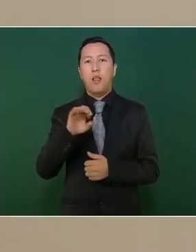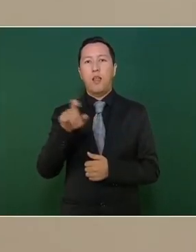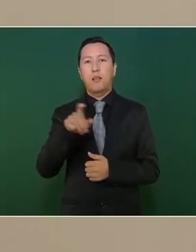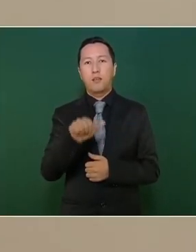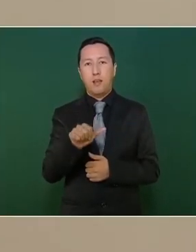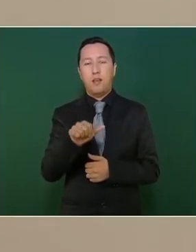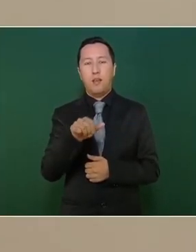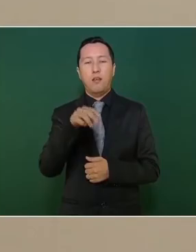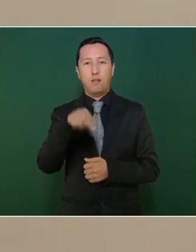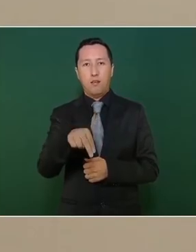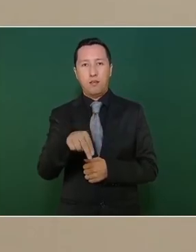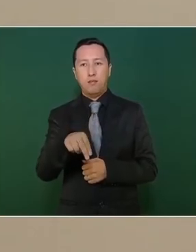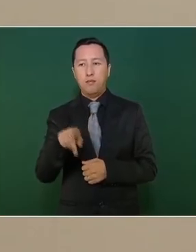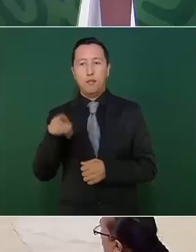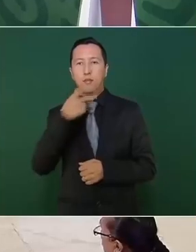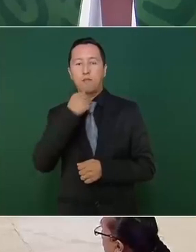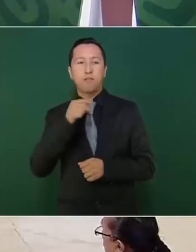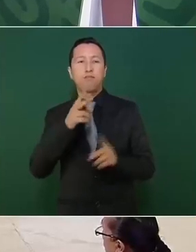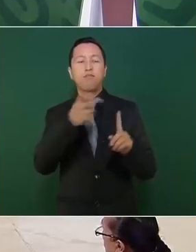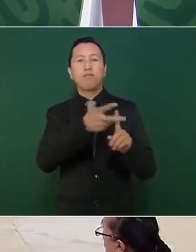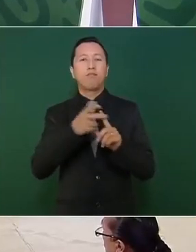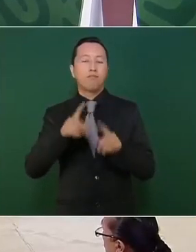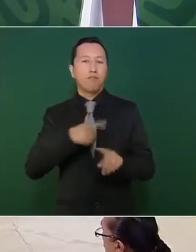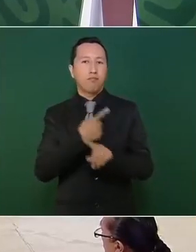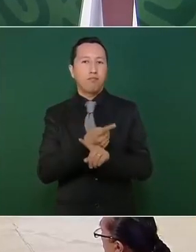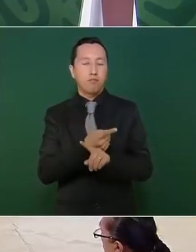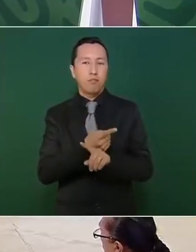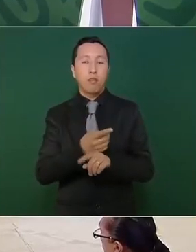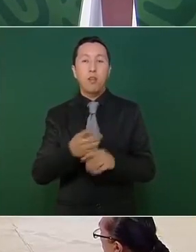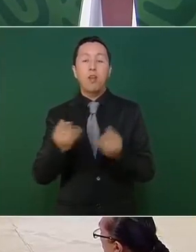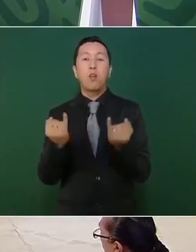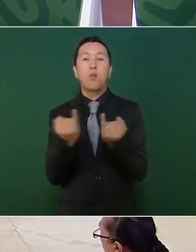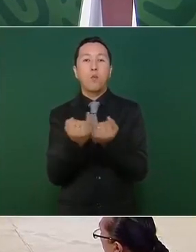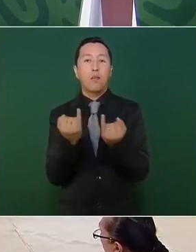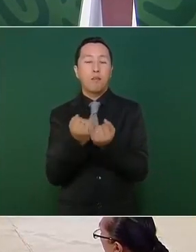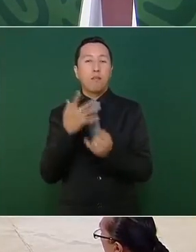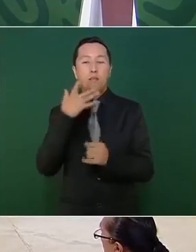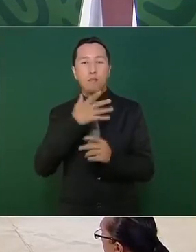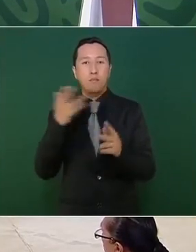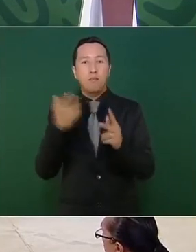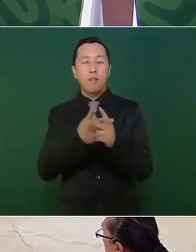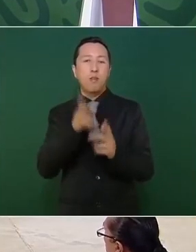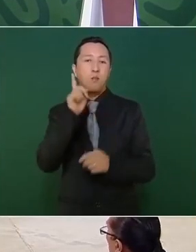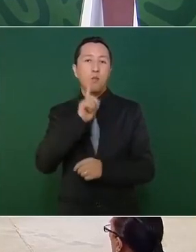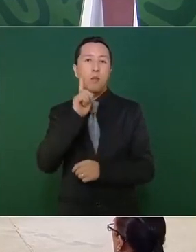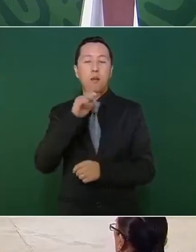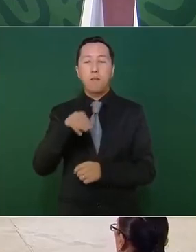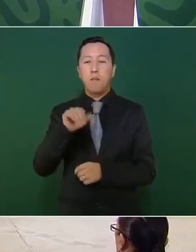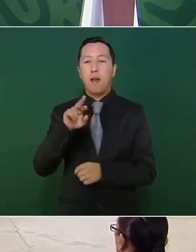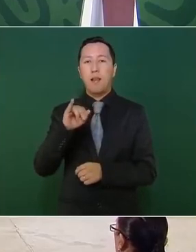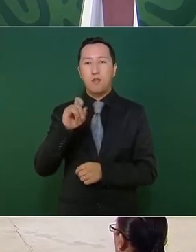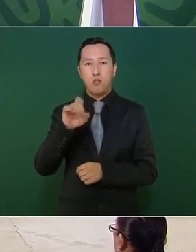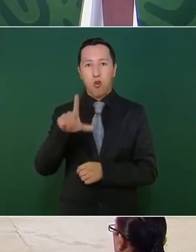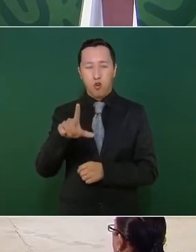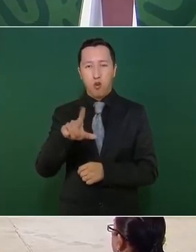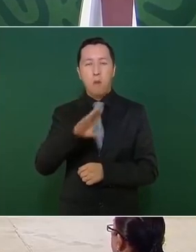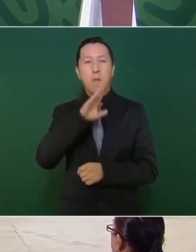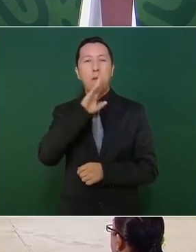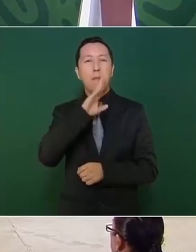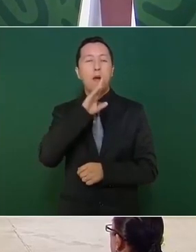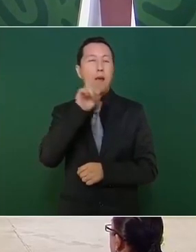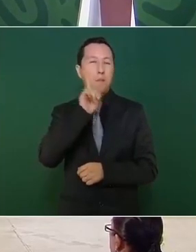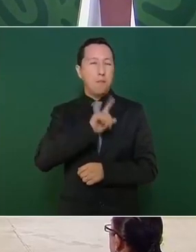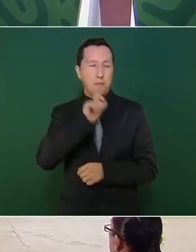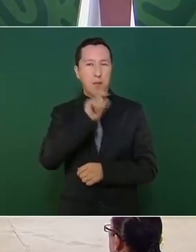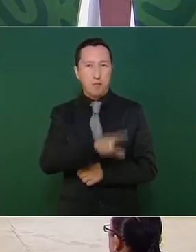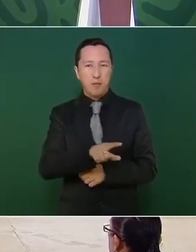por el delito de feminicidio en grado de tentativa en contra de Marisol N., la madre de Alexa. Este sujeto